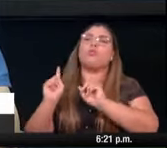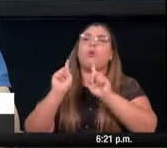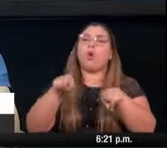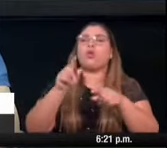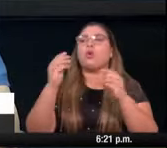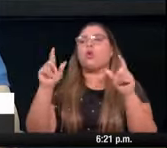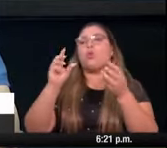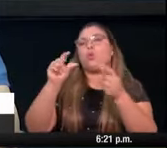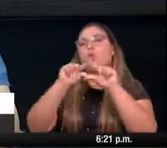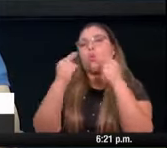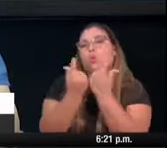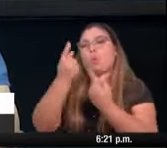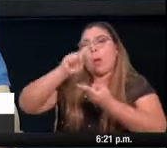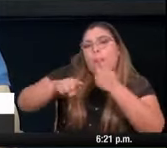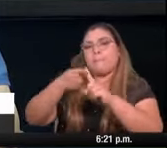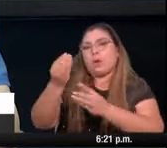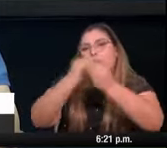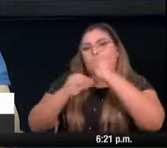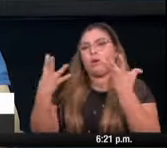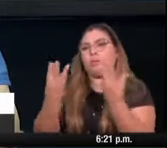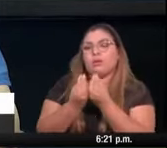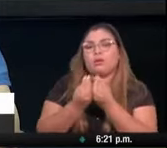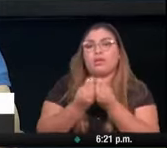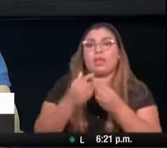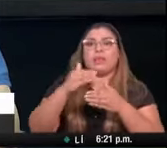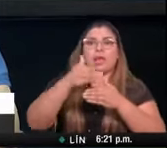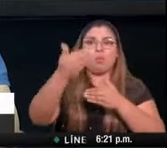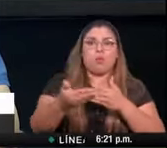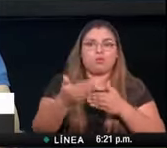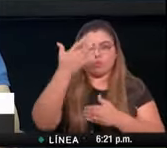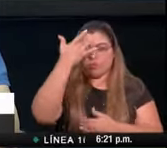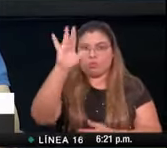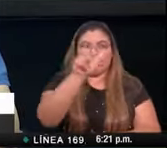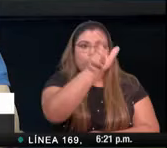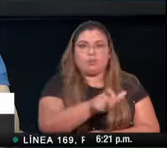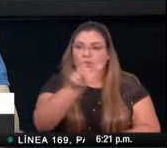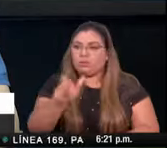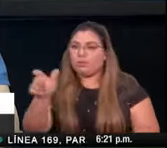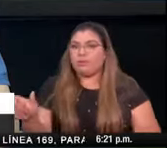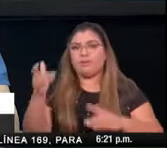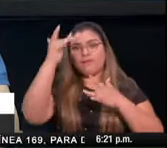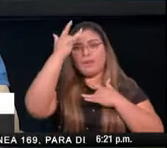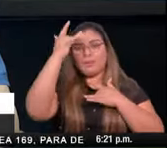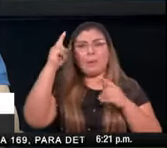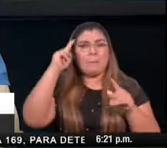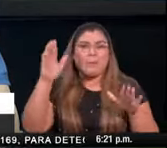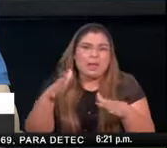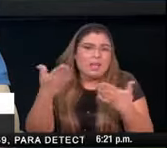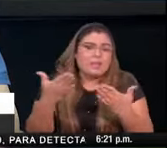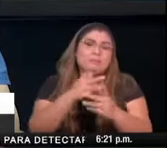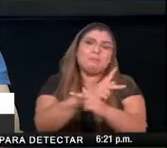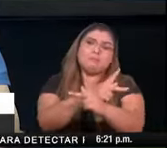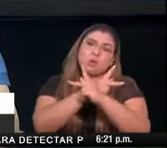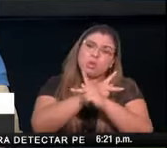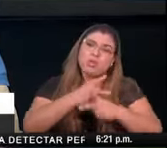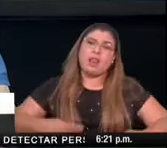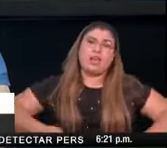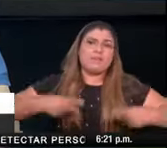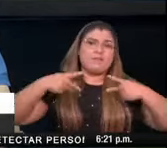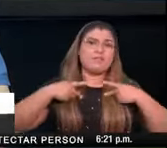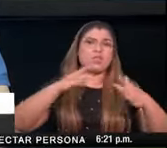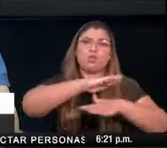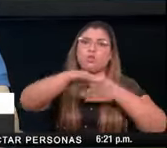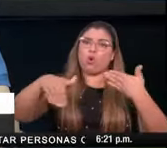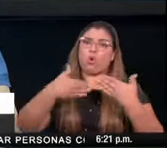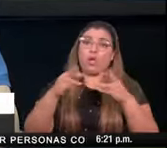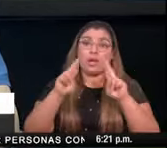irrupción de las normas de bioseguridad esto con la finalidad de proteger la vida de todos las reuniones